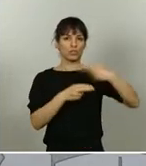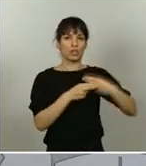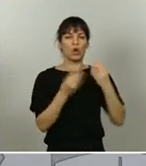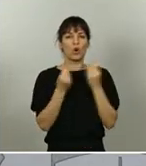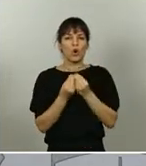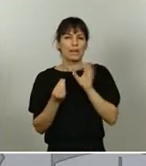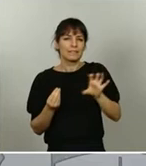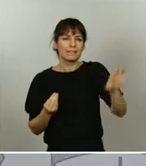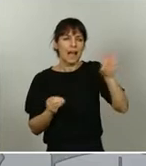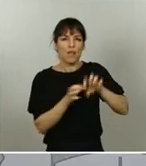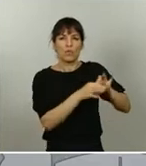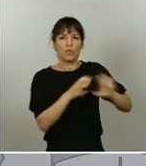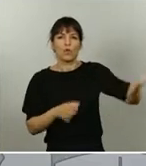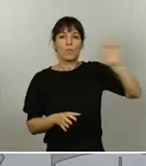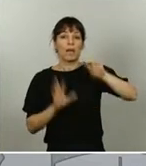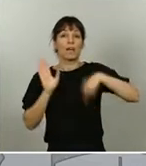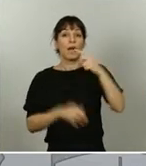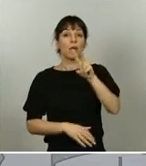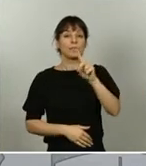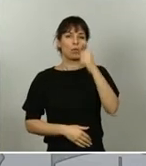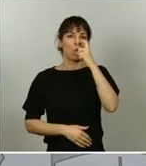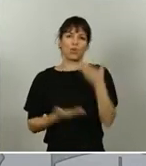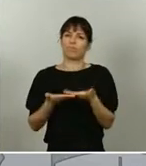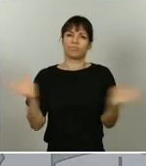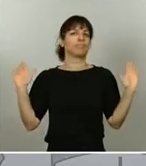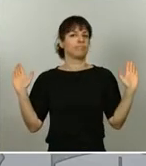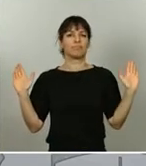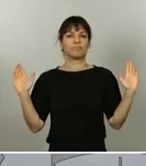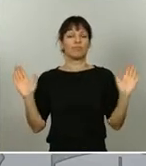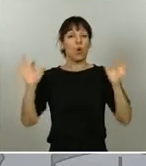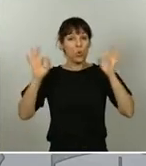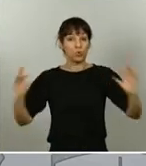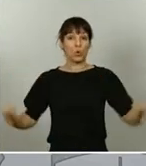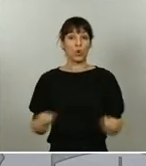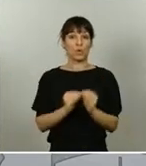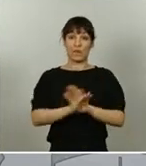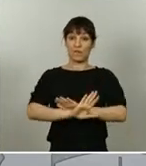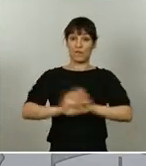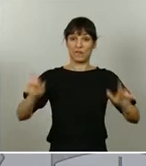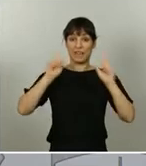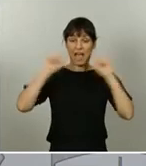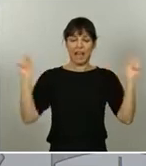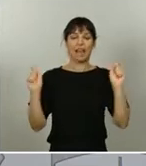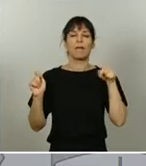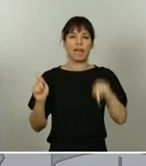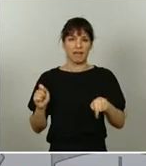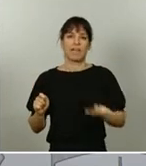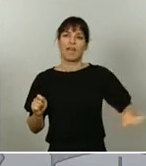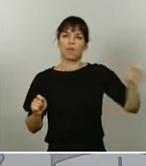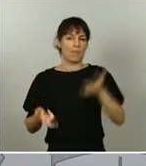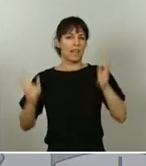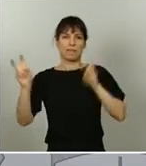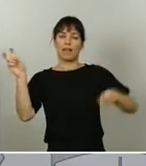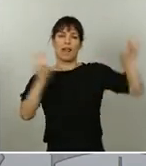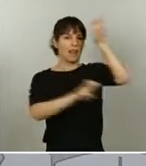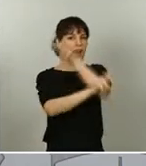el próximo 21 de junio, coincidiendo justamente con el fin del estado de alarma. A partir de entonces,